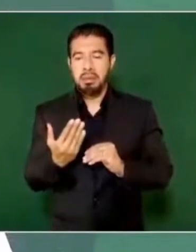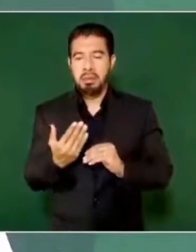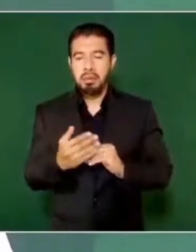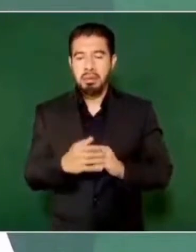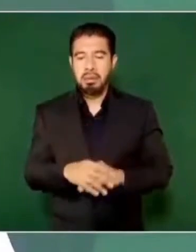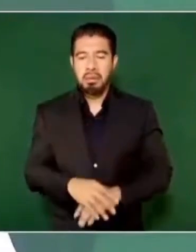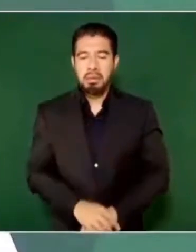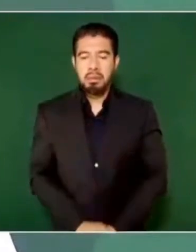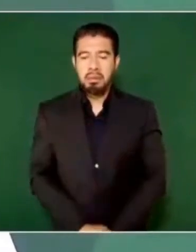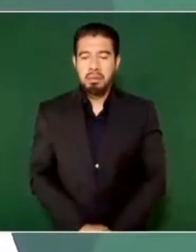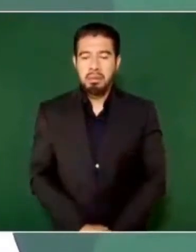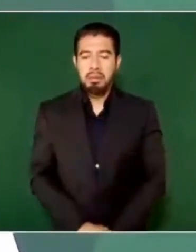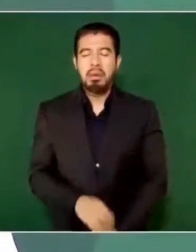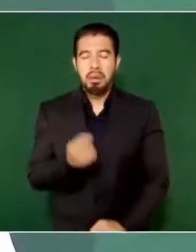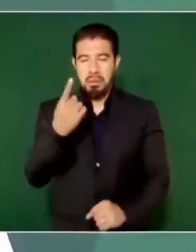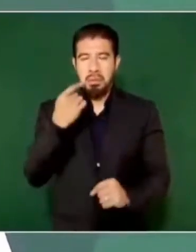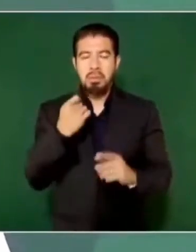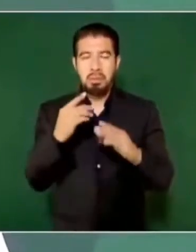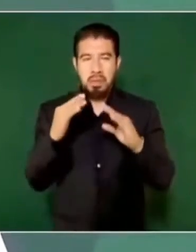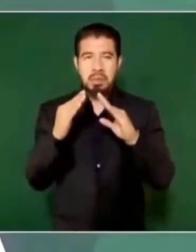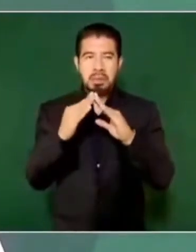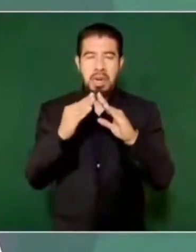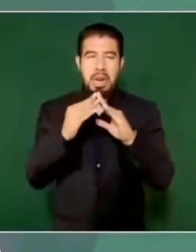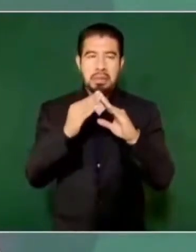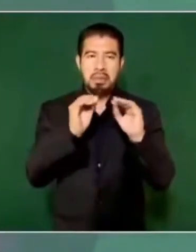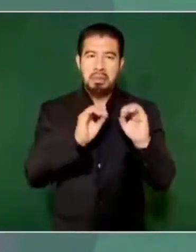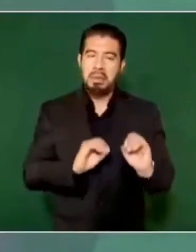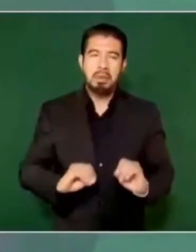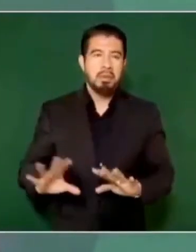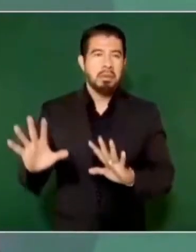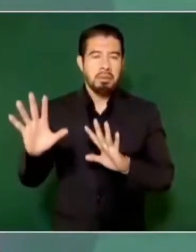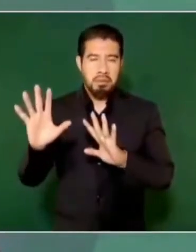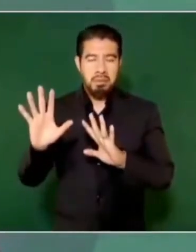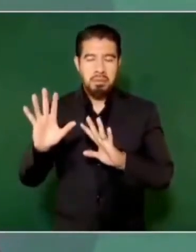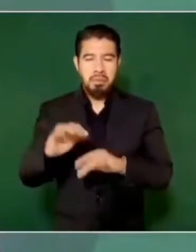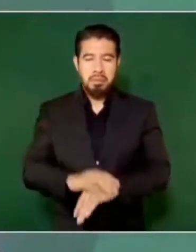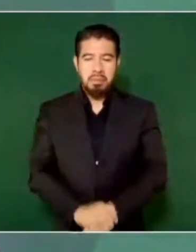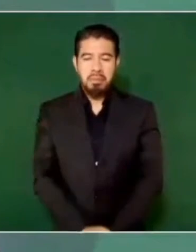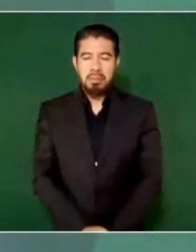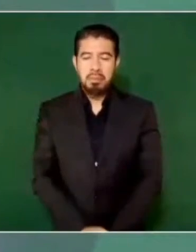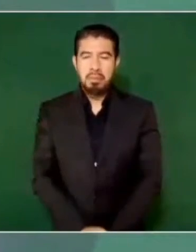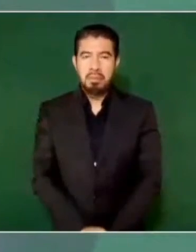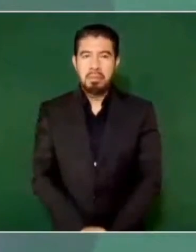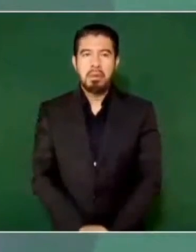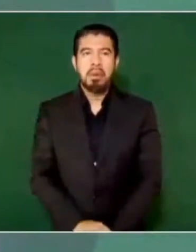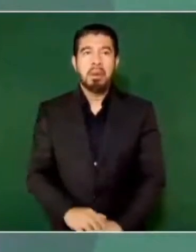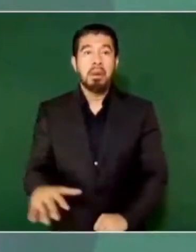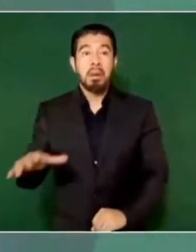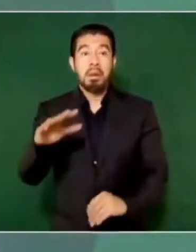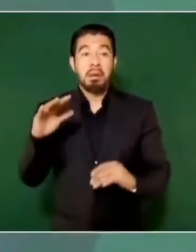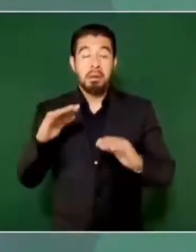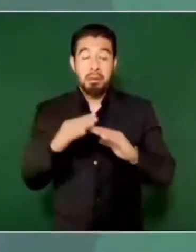casas abandonadas y es una obra que